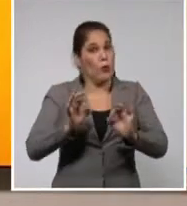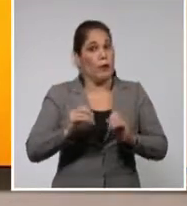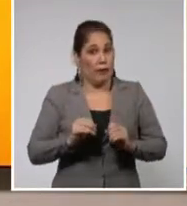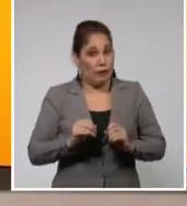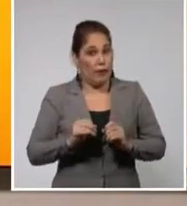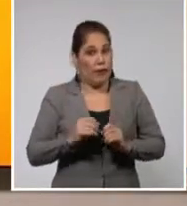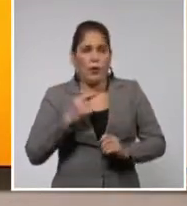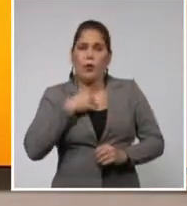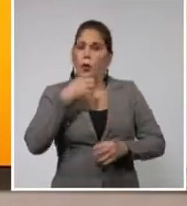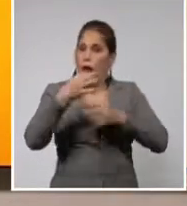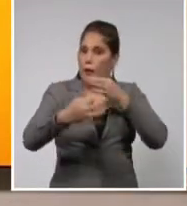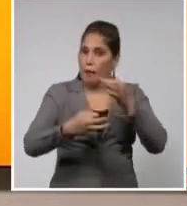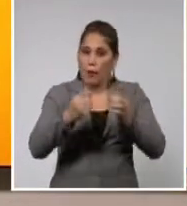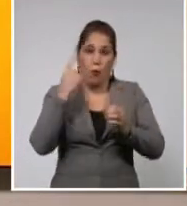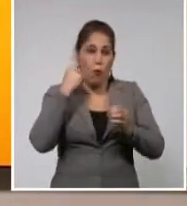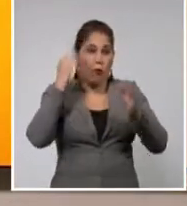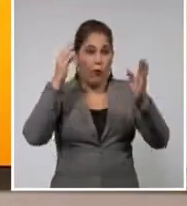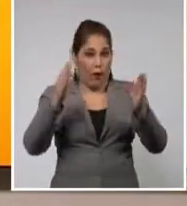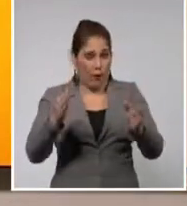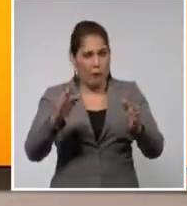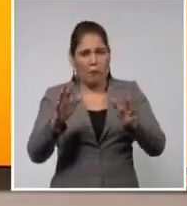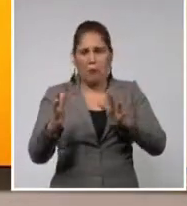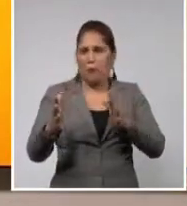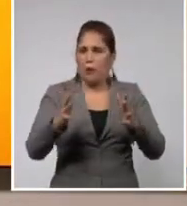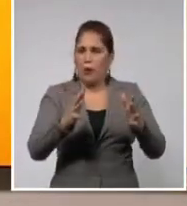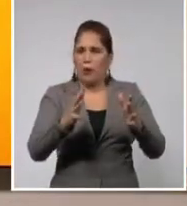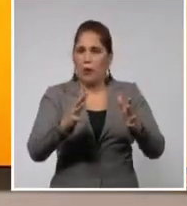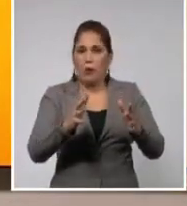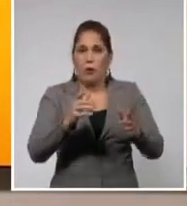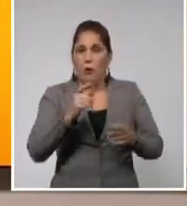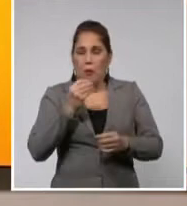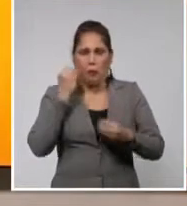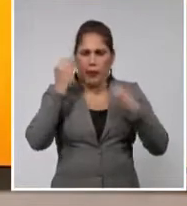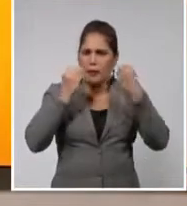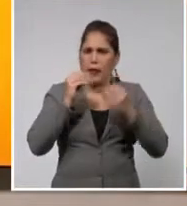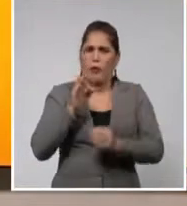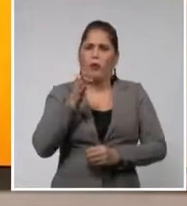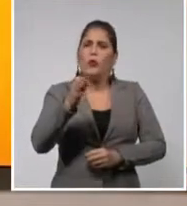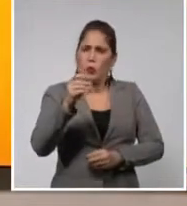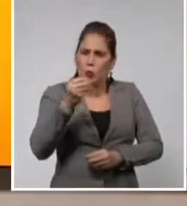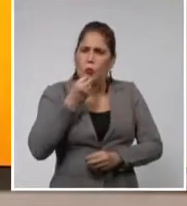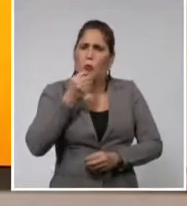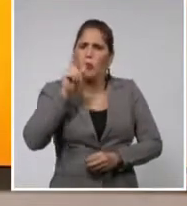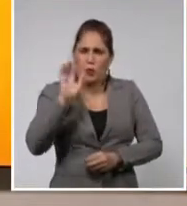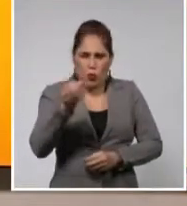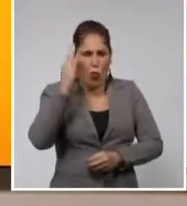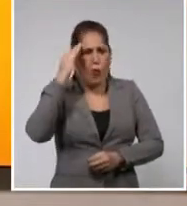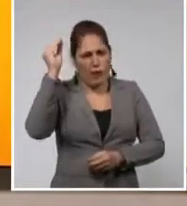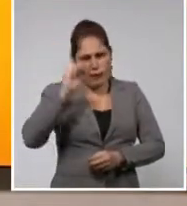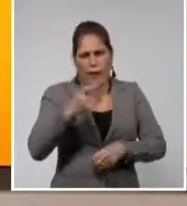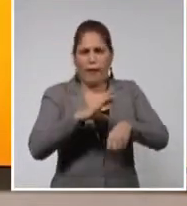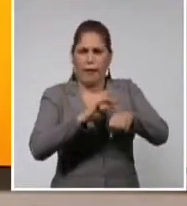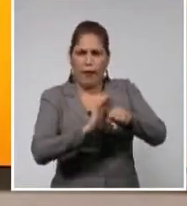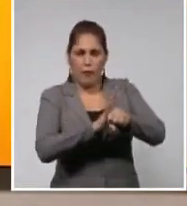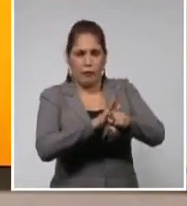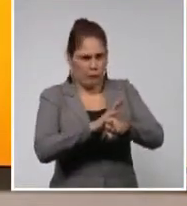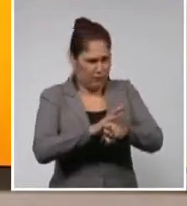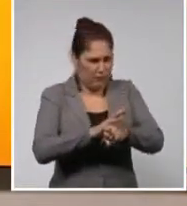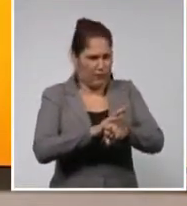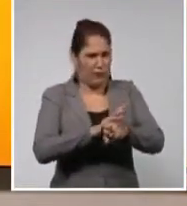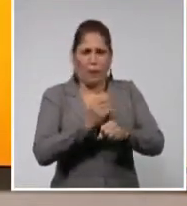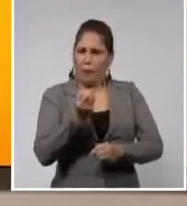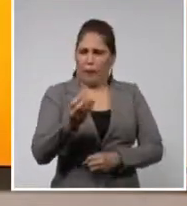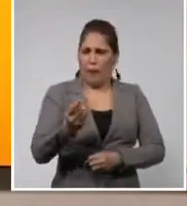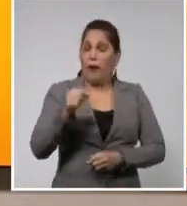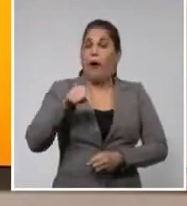Si le digo a usted que hace un año, apenas un año, pocos lo hubieran creído que hoy estuviéramos con tantos adminículos encima, para tratar de